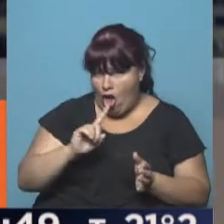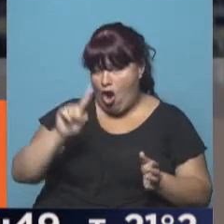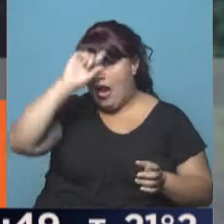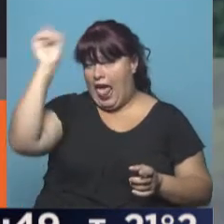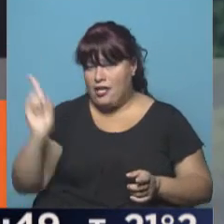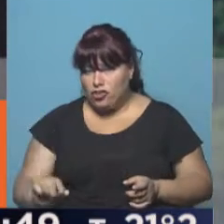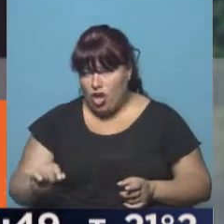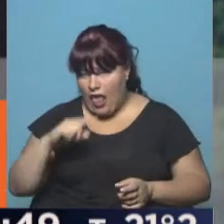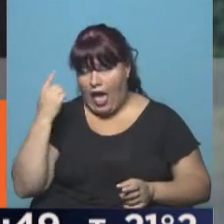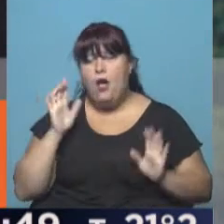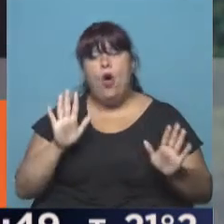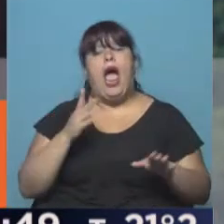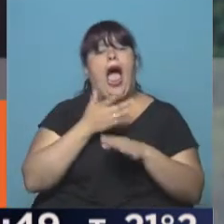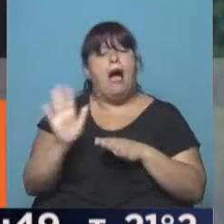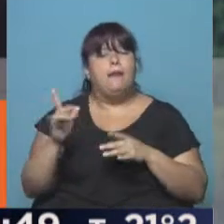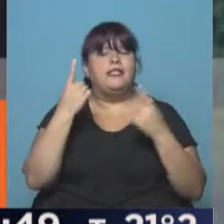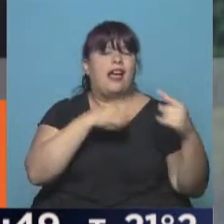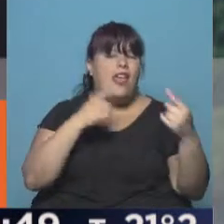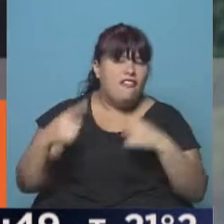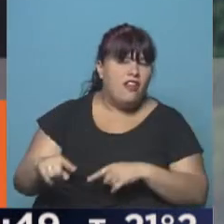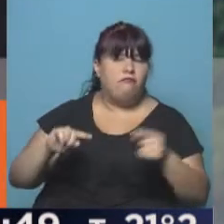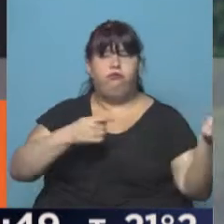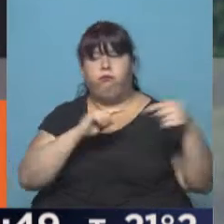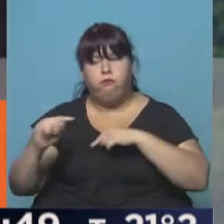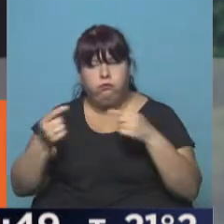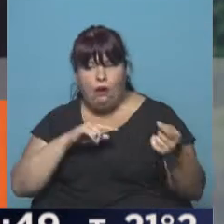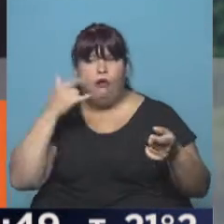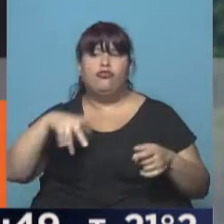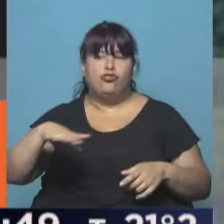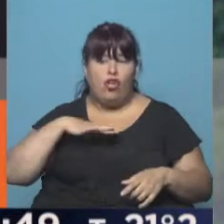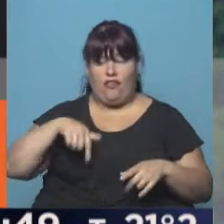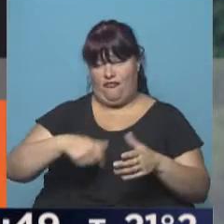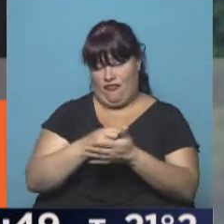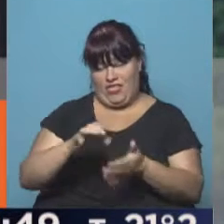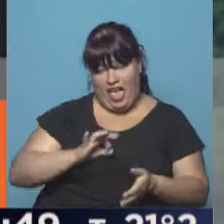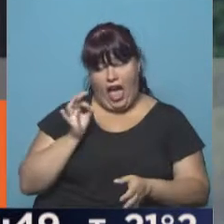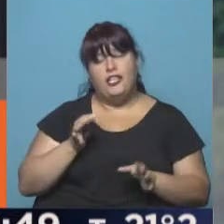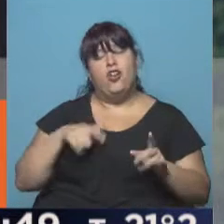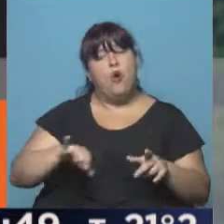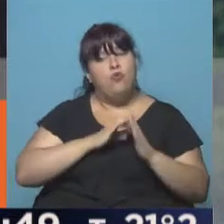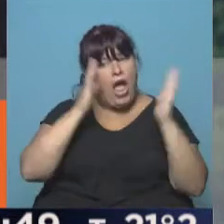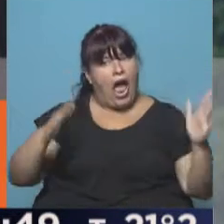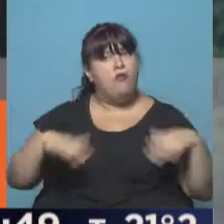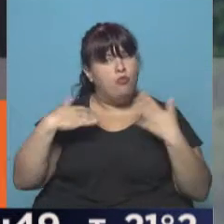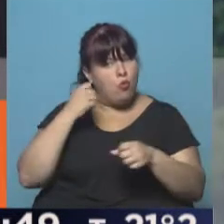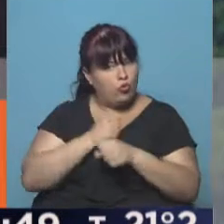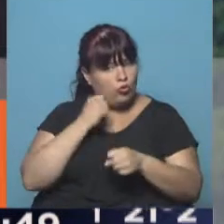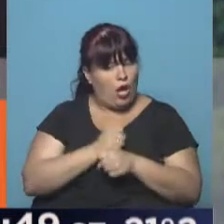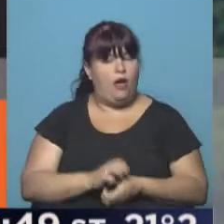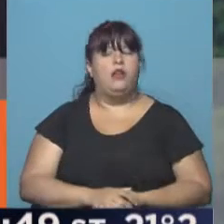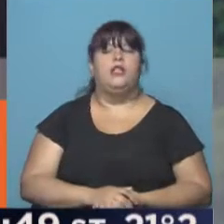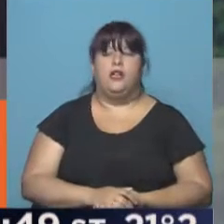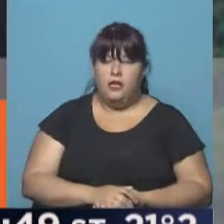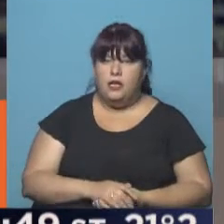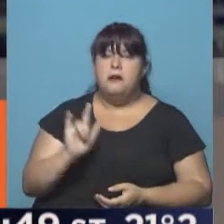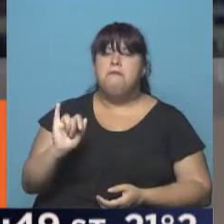nacional, ¿no? Oscar, a pesar de las diferencias y las fuertes discusiones que se cierra el año parlamentario, fue un año parlamentario con mucho trabajo. Es